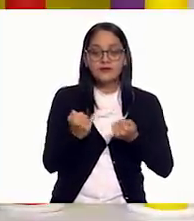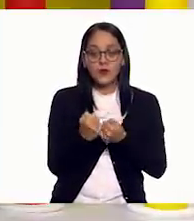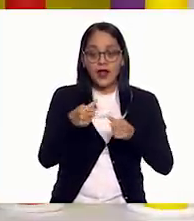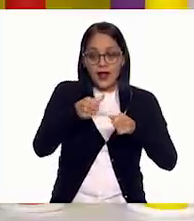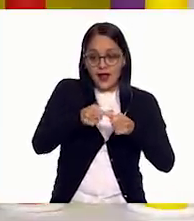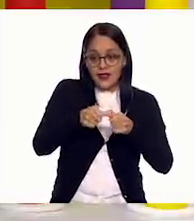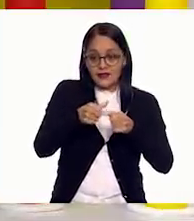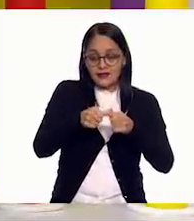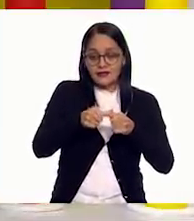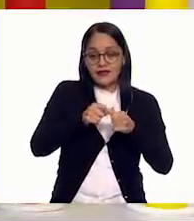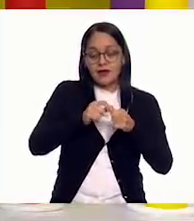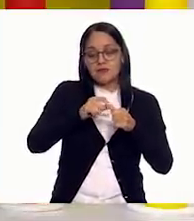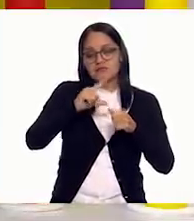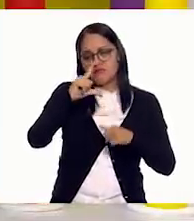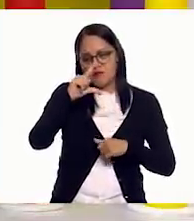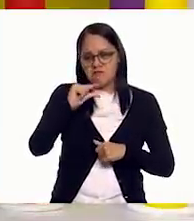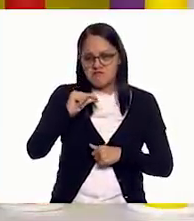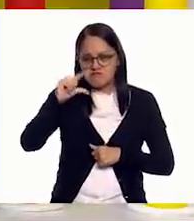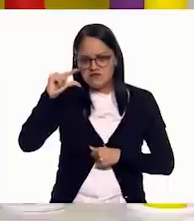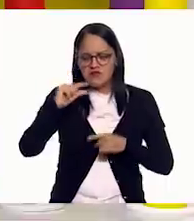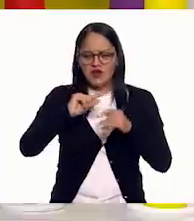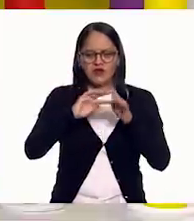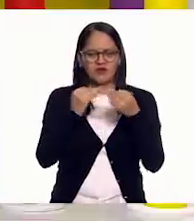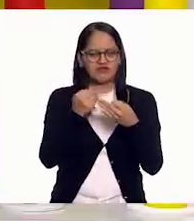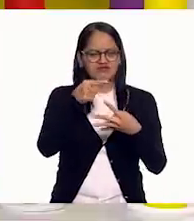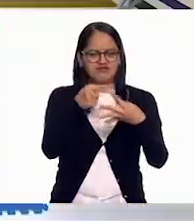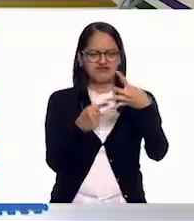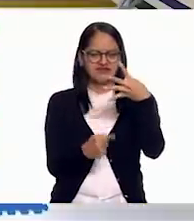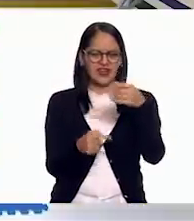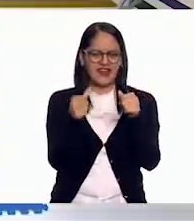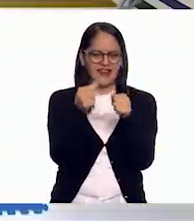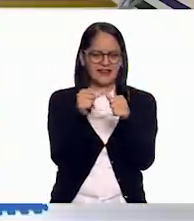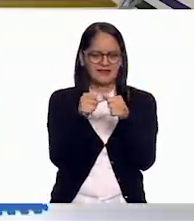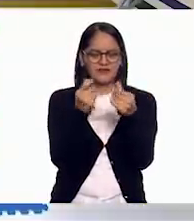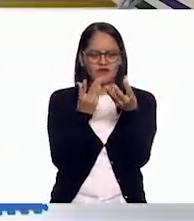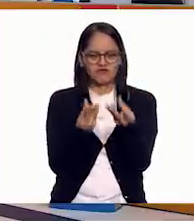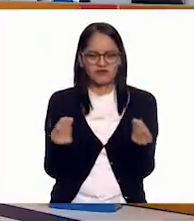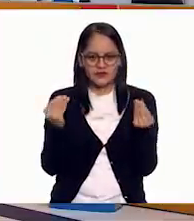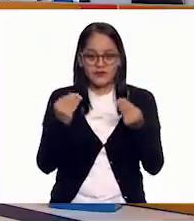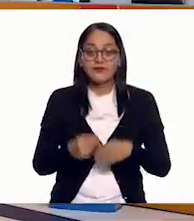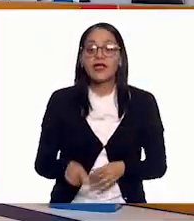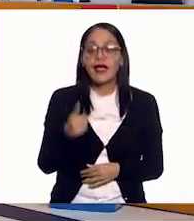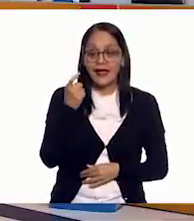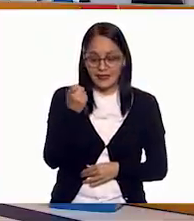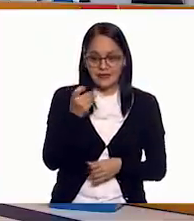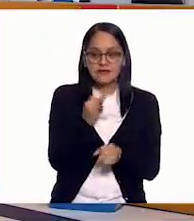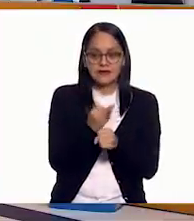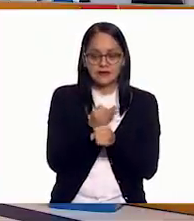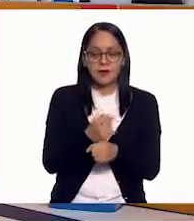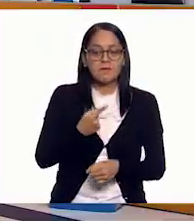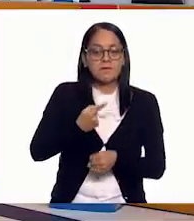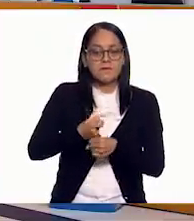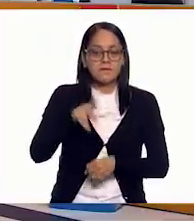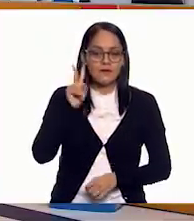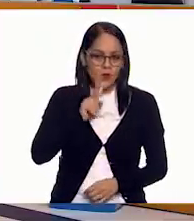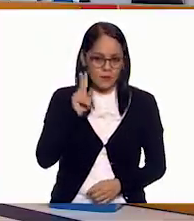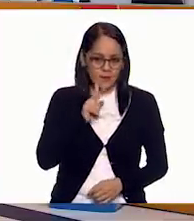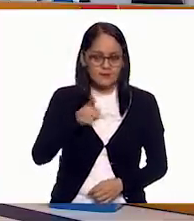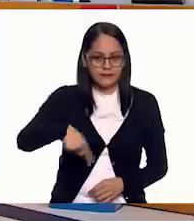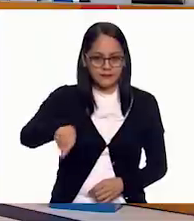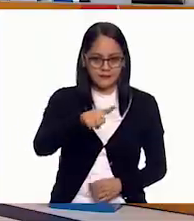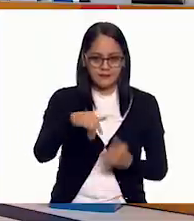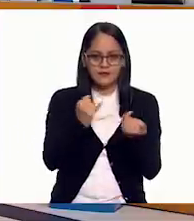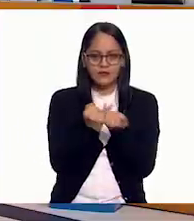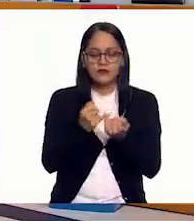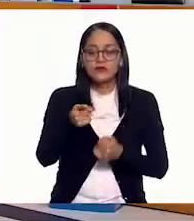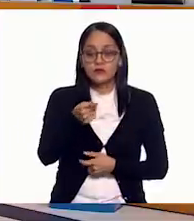mayúsculas o minúsculas, en fin. Hay una gran variedad. Ahí va el primer reto que quiero que tomen y que